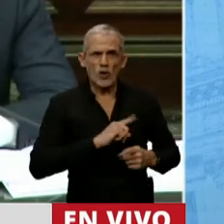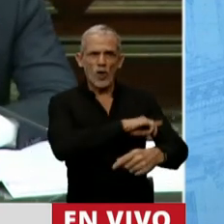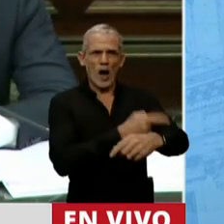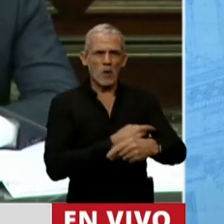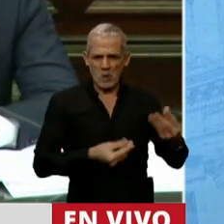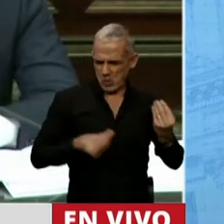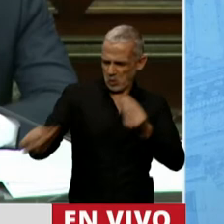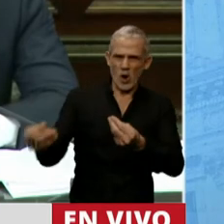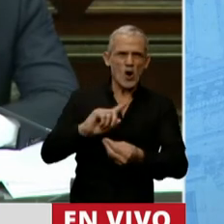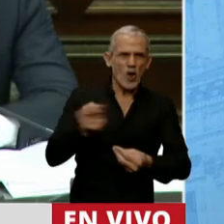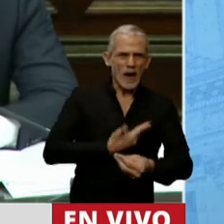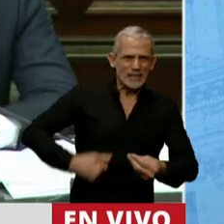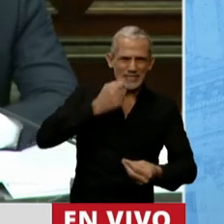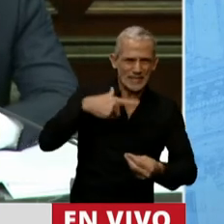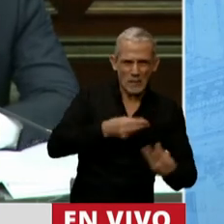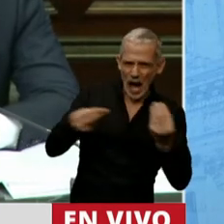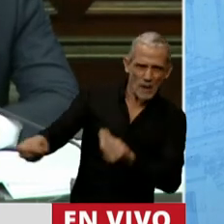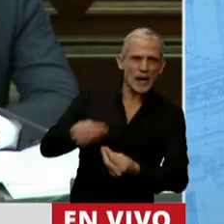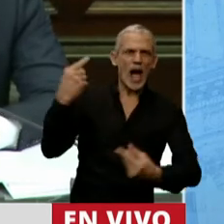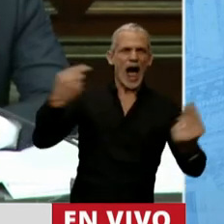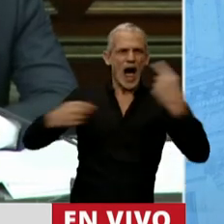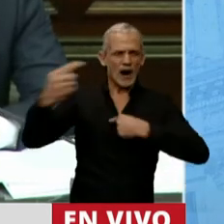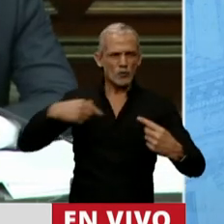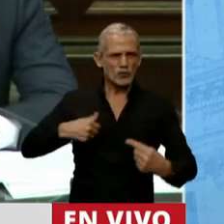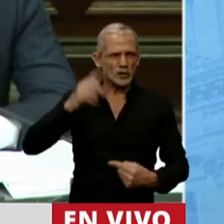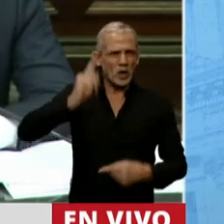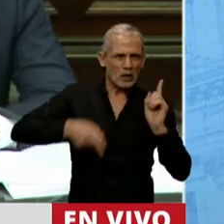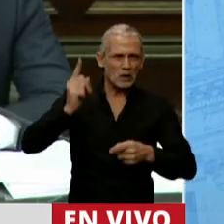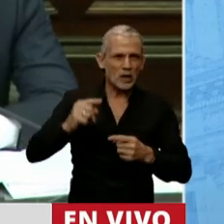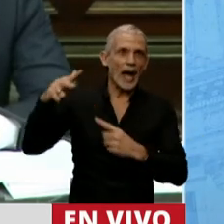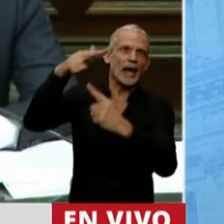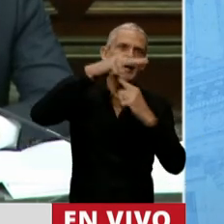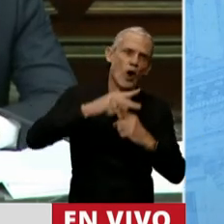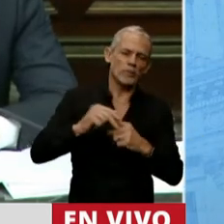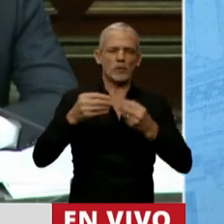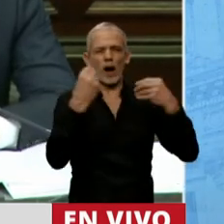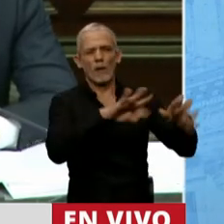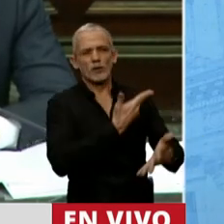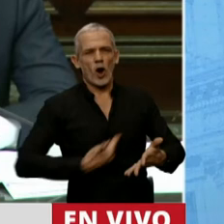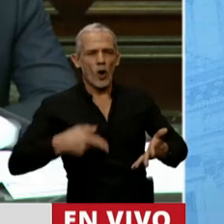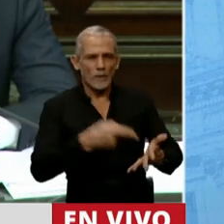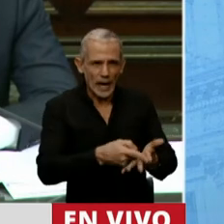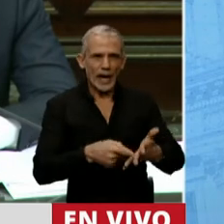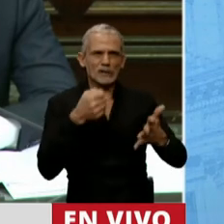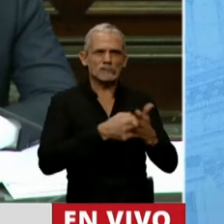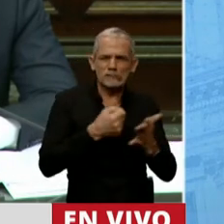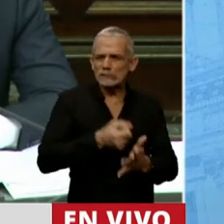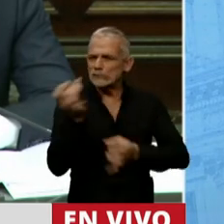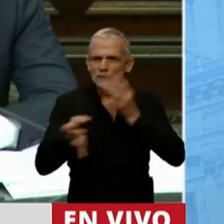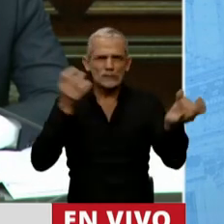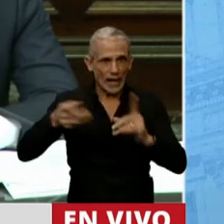mando, acusándonos de dictadura, promoviendo el club del helicóptero, la micromilitancia y hasta las agresiones